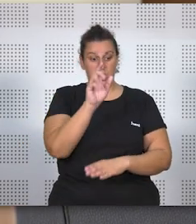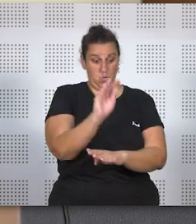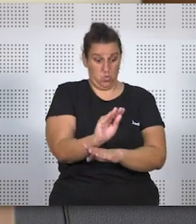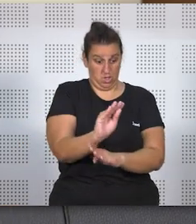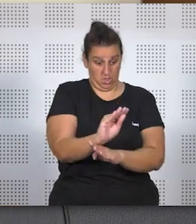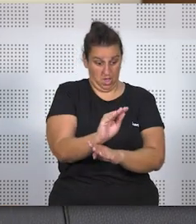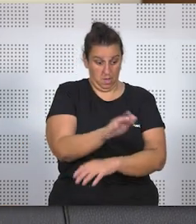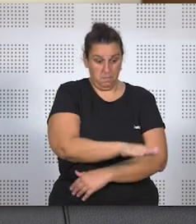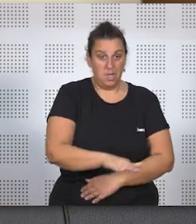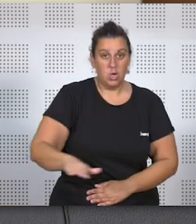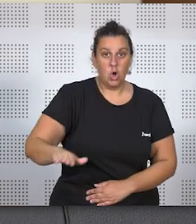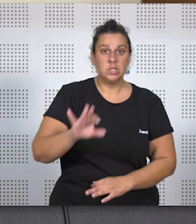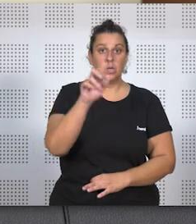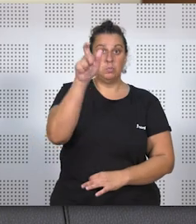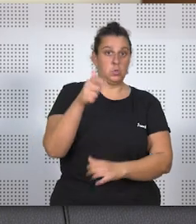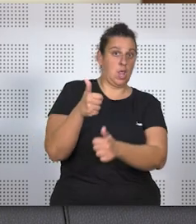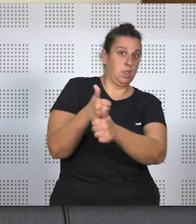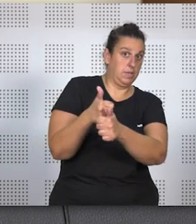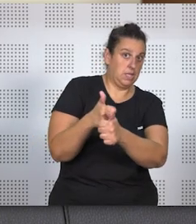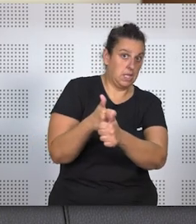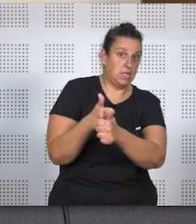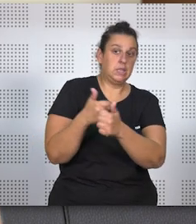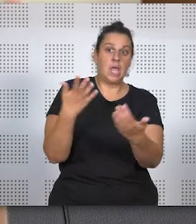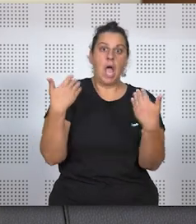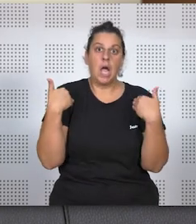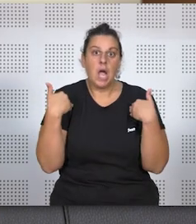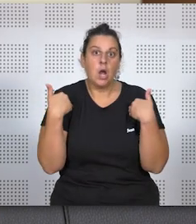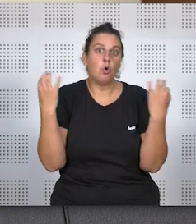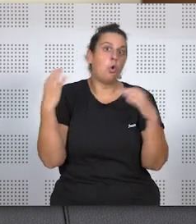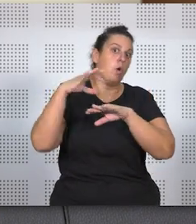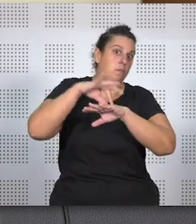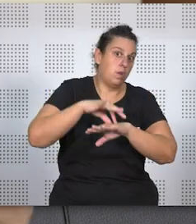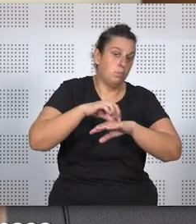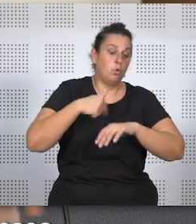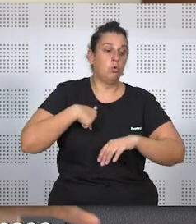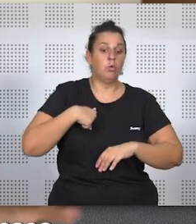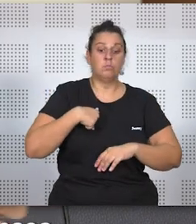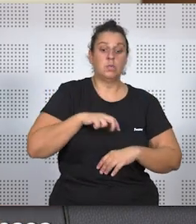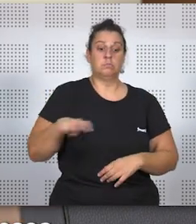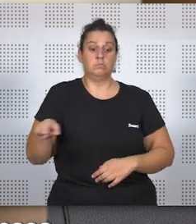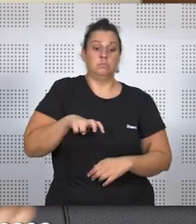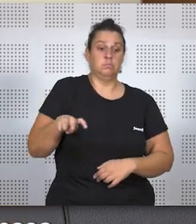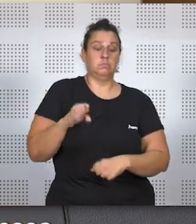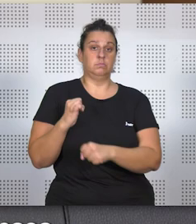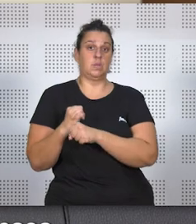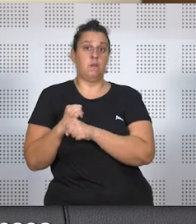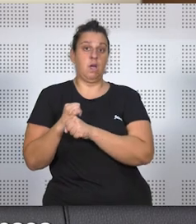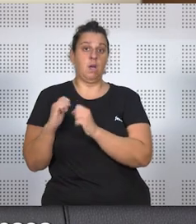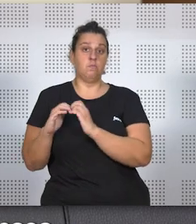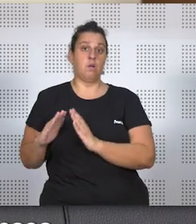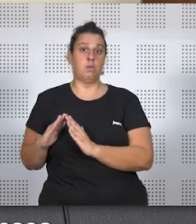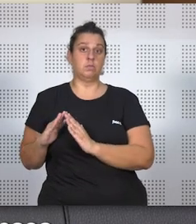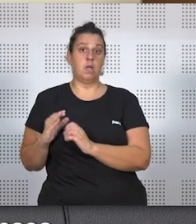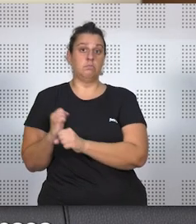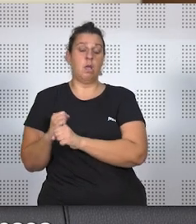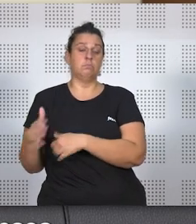cuidar, los menores dependientes que tal vez están a cargo, que están enfermos, etcétera, y mi prestación de servicios que la voy a hacer desde mi